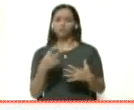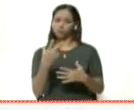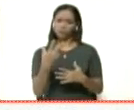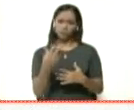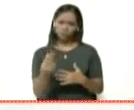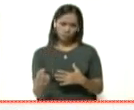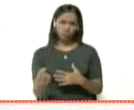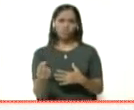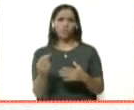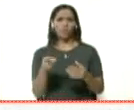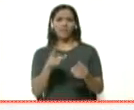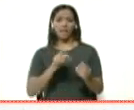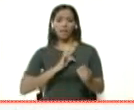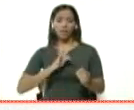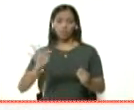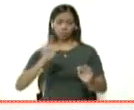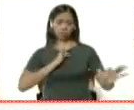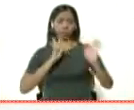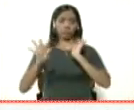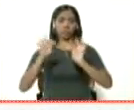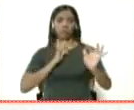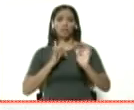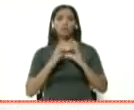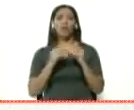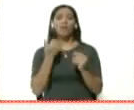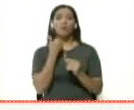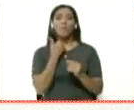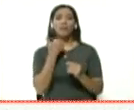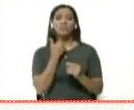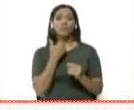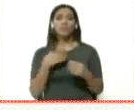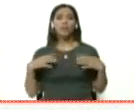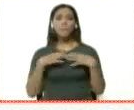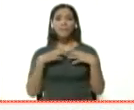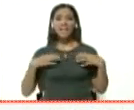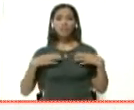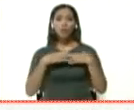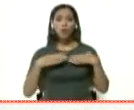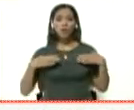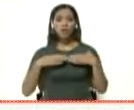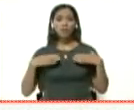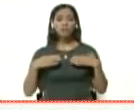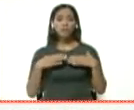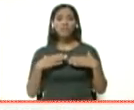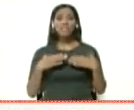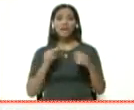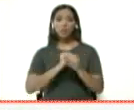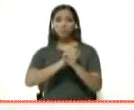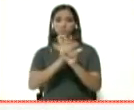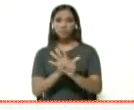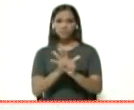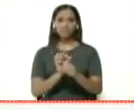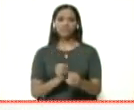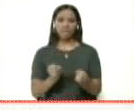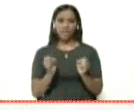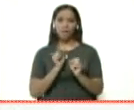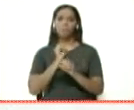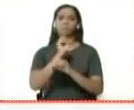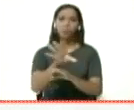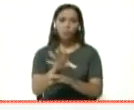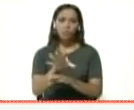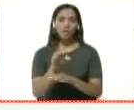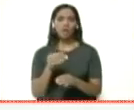más importantes de la transmisión de todas las infecciones respiratorias agudas y en particular en el coronavirus se ha demostrado cómo se transmite. Se transmite cuando